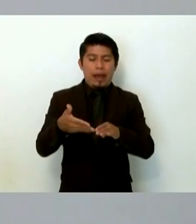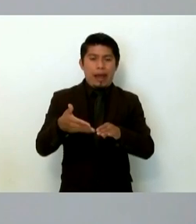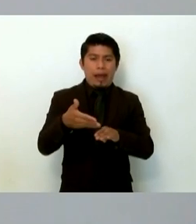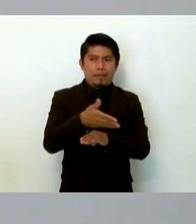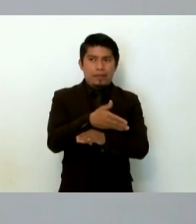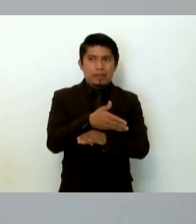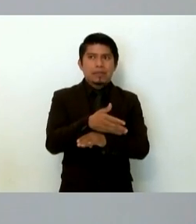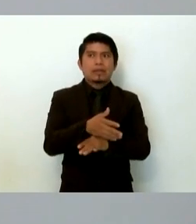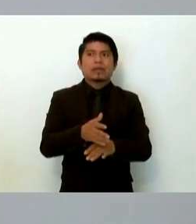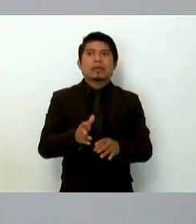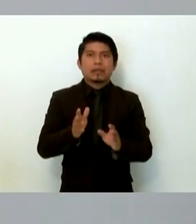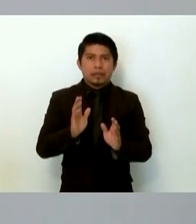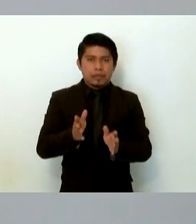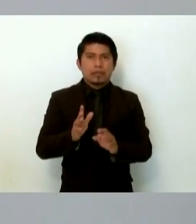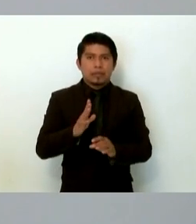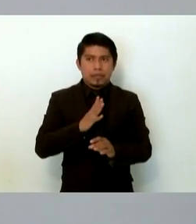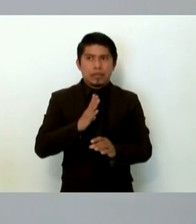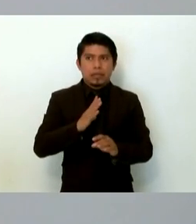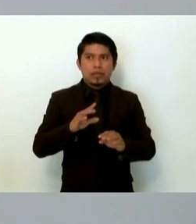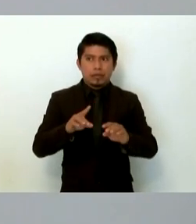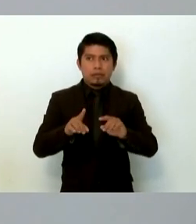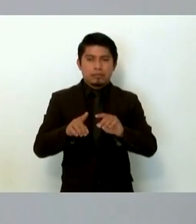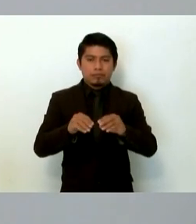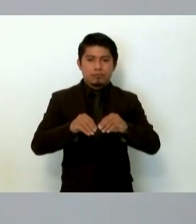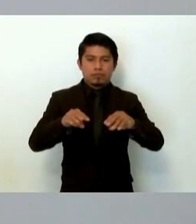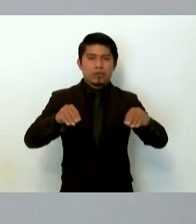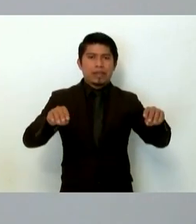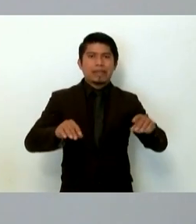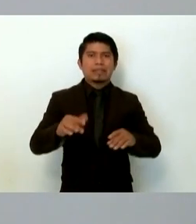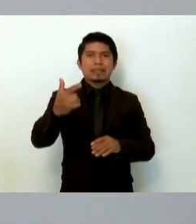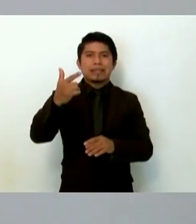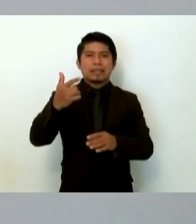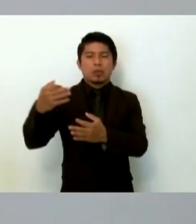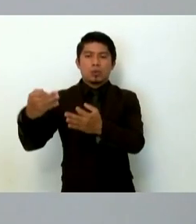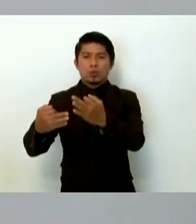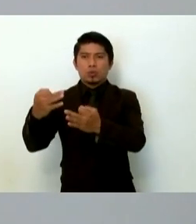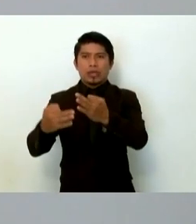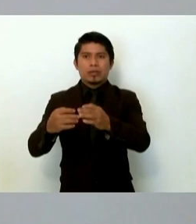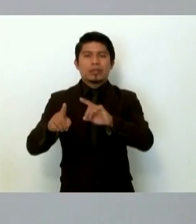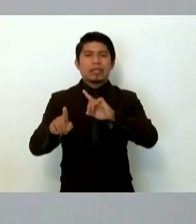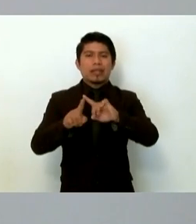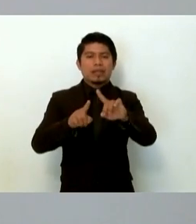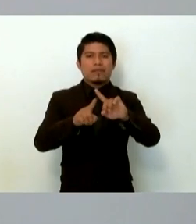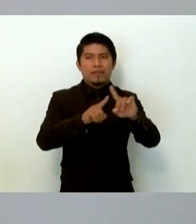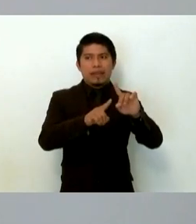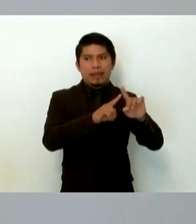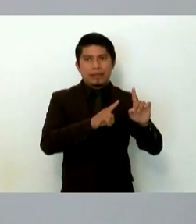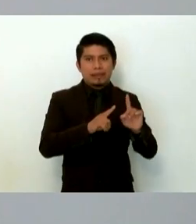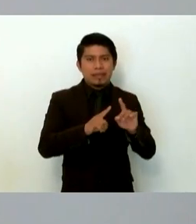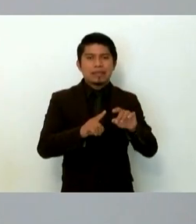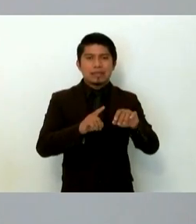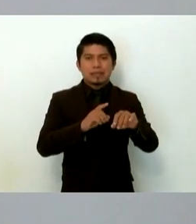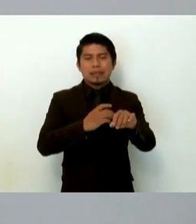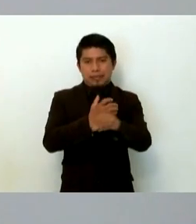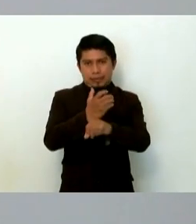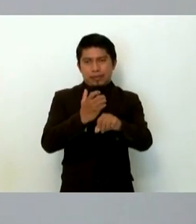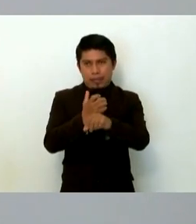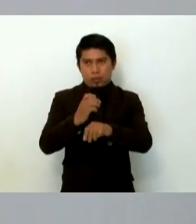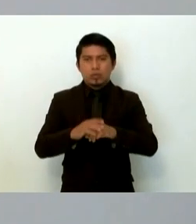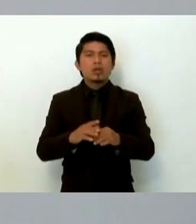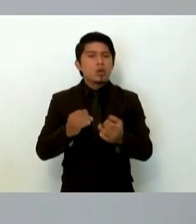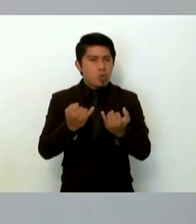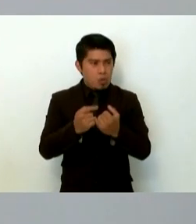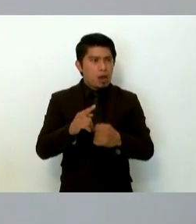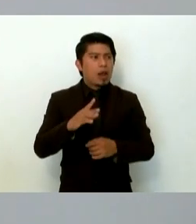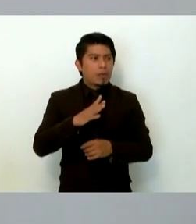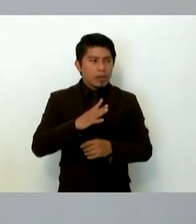que se ha dispersado en 7 juzgados de distintas entidades además